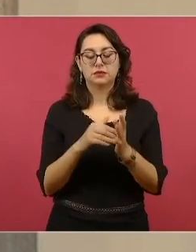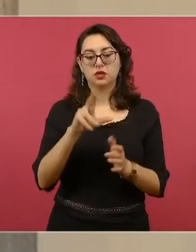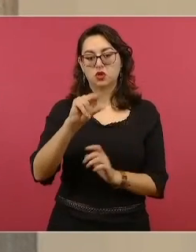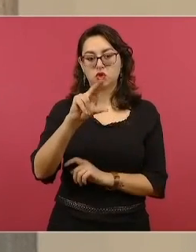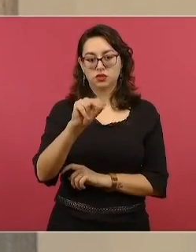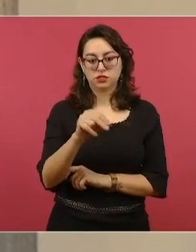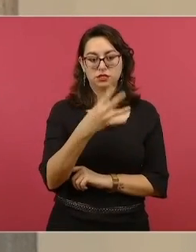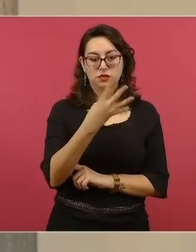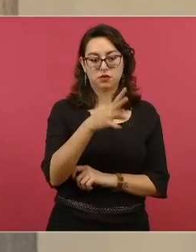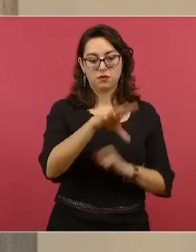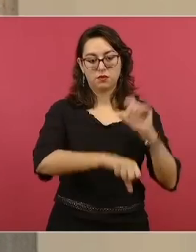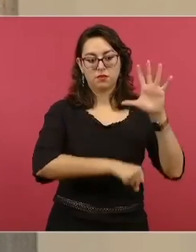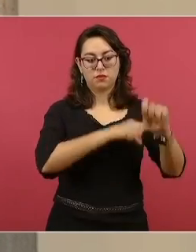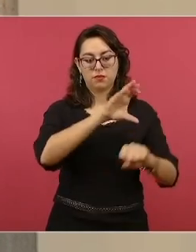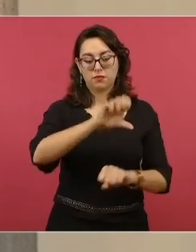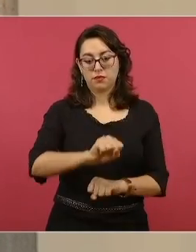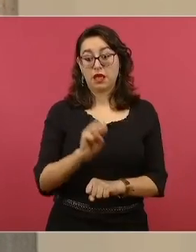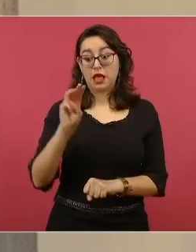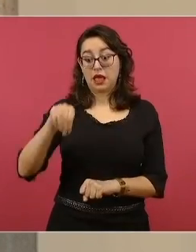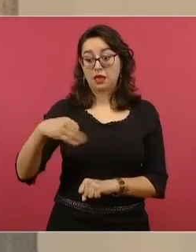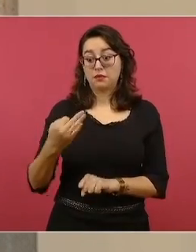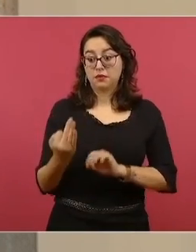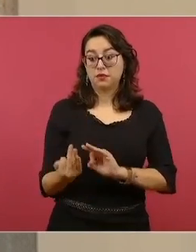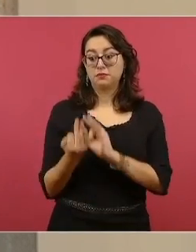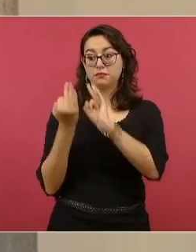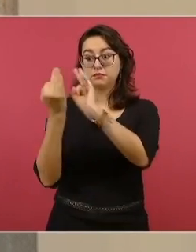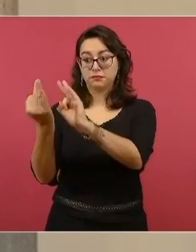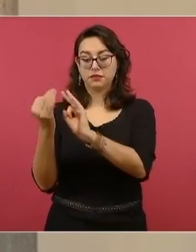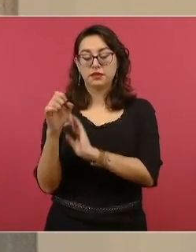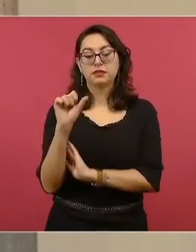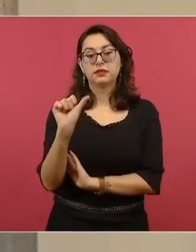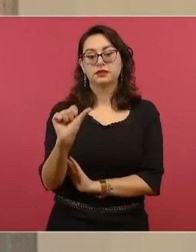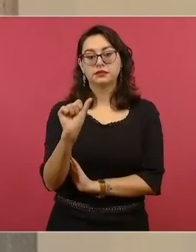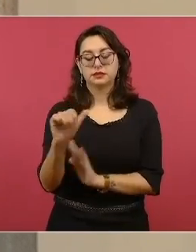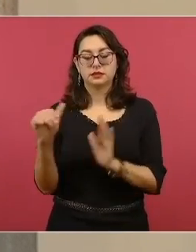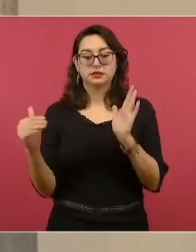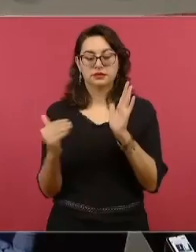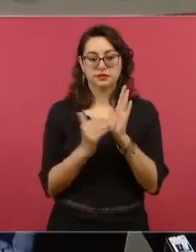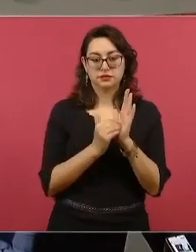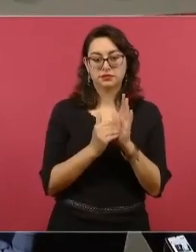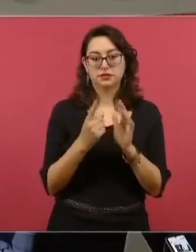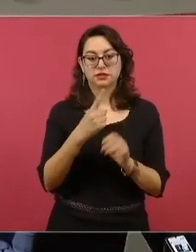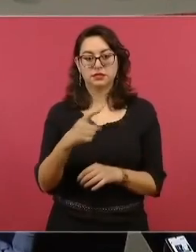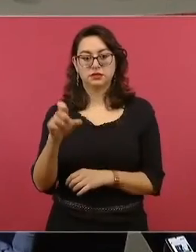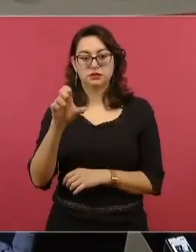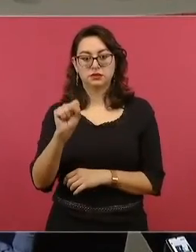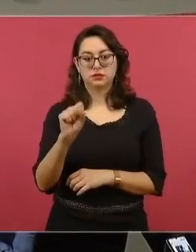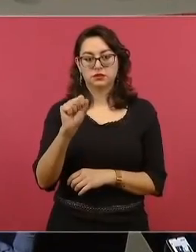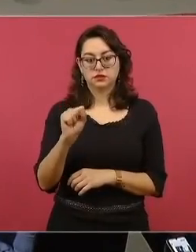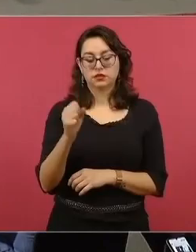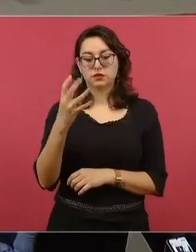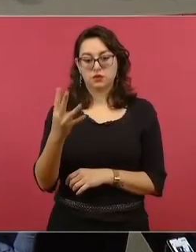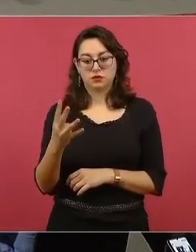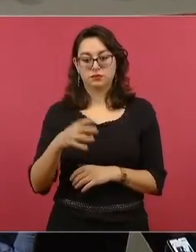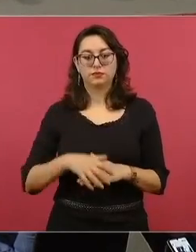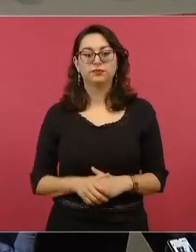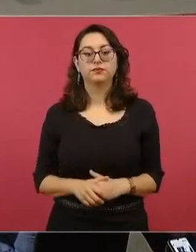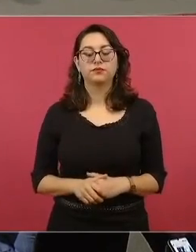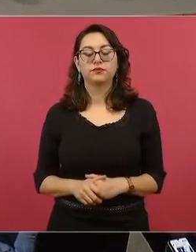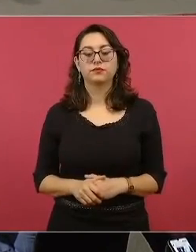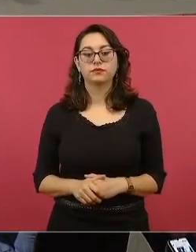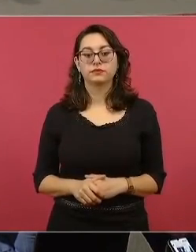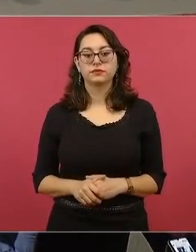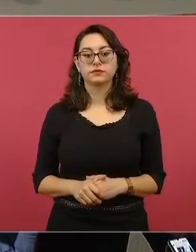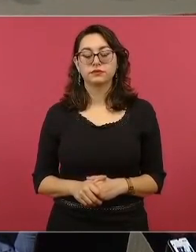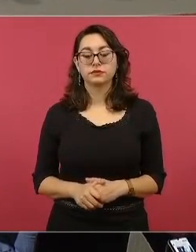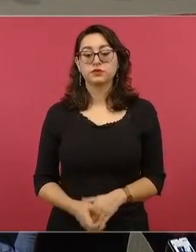de ellos presentados ante el Ministerio Público, 16.764, adelante. Tenemos